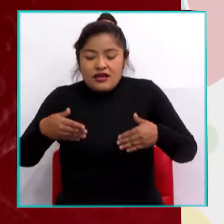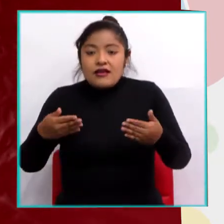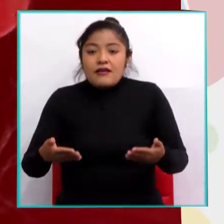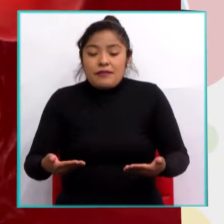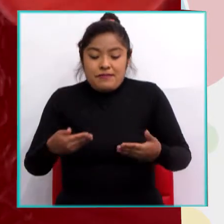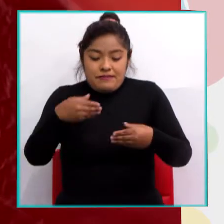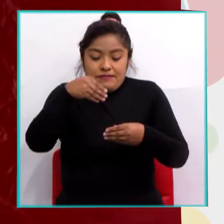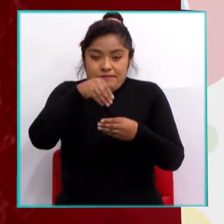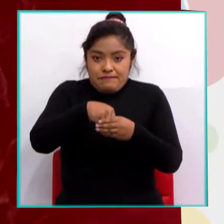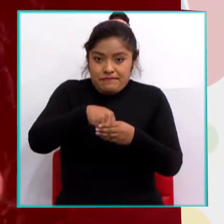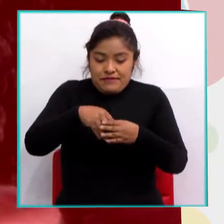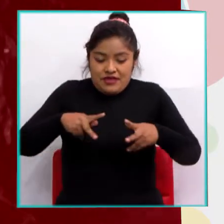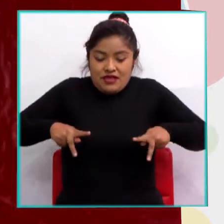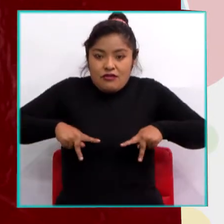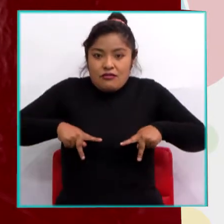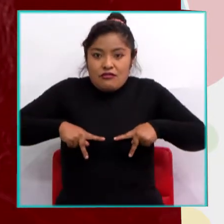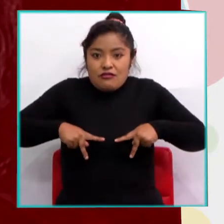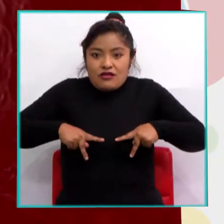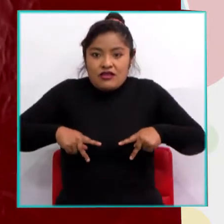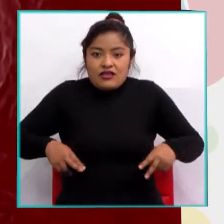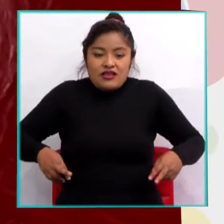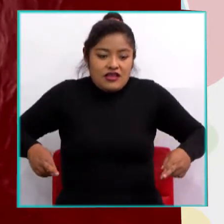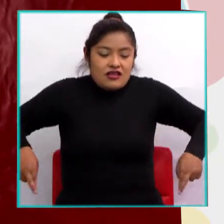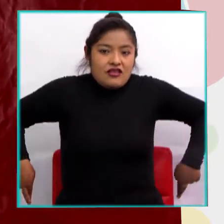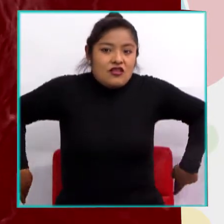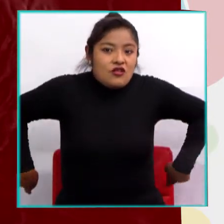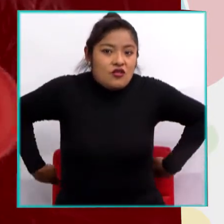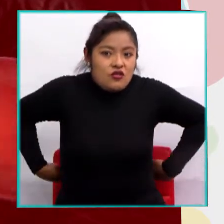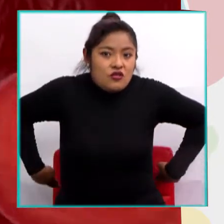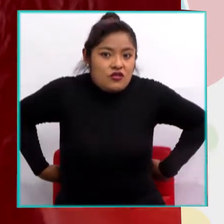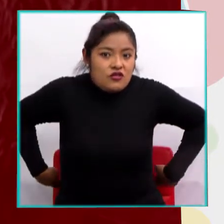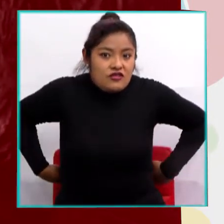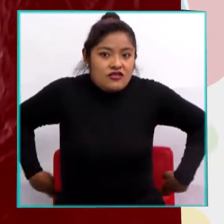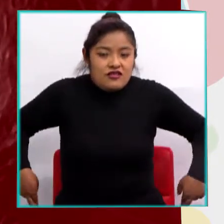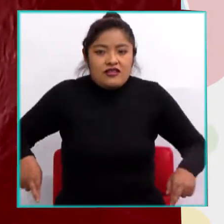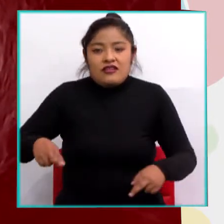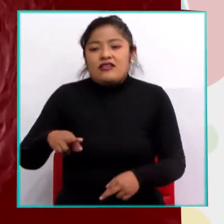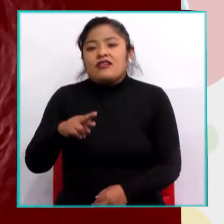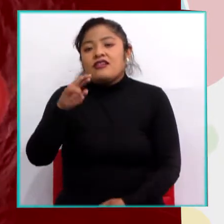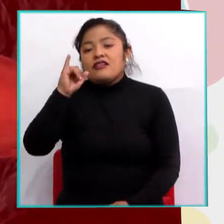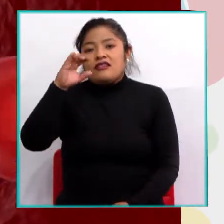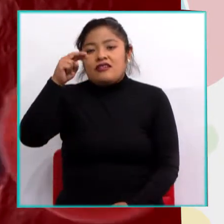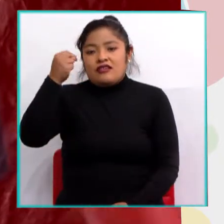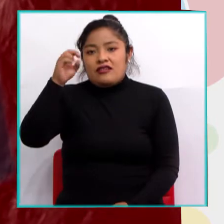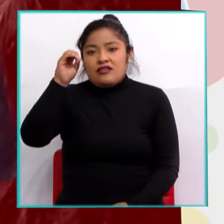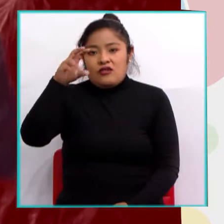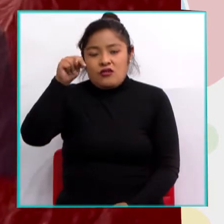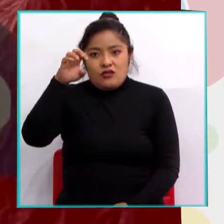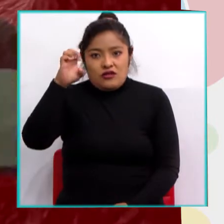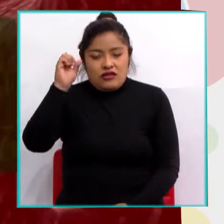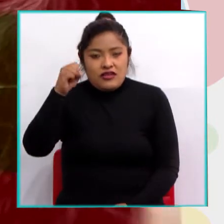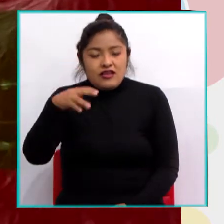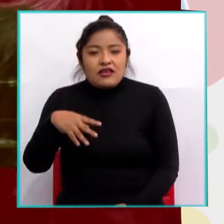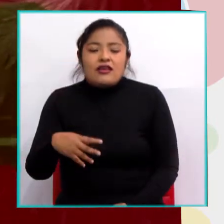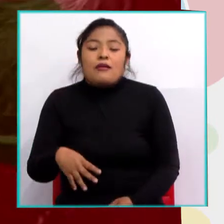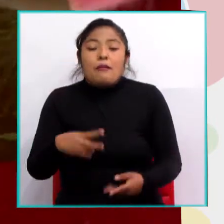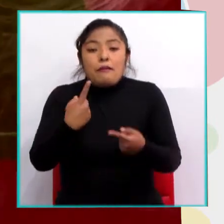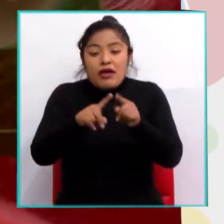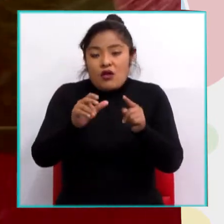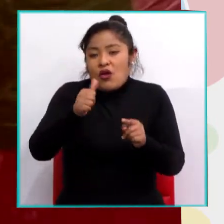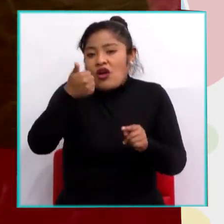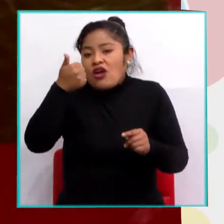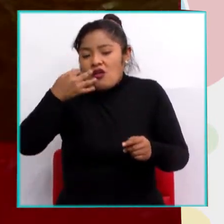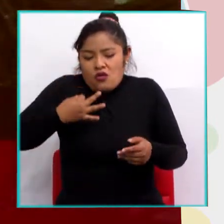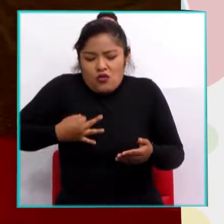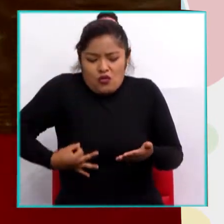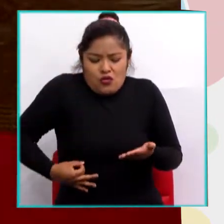los riñones y el sistema digestivo, mientras que en otros órganos van a ir